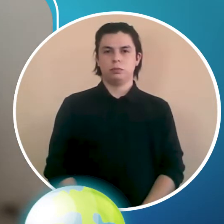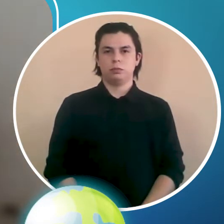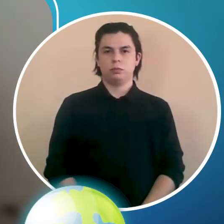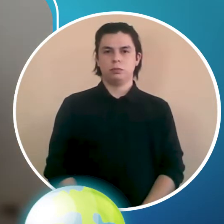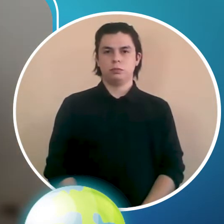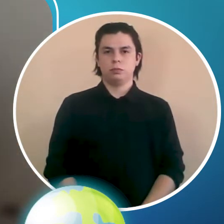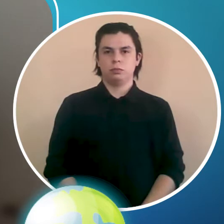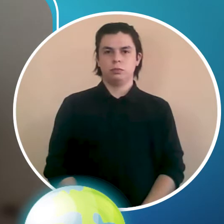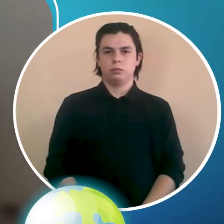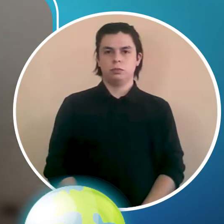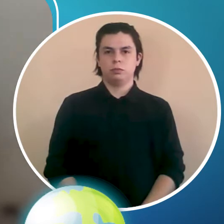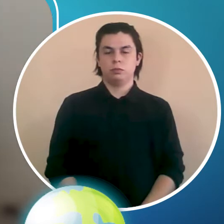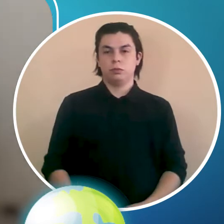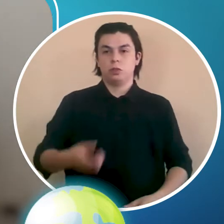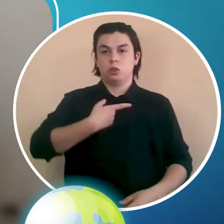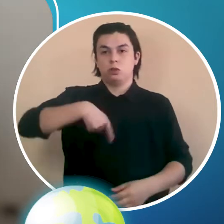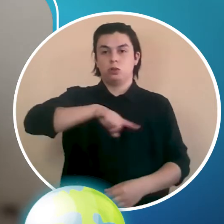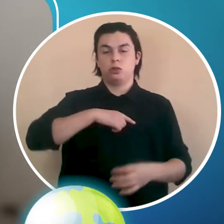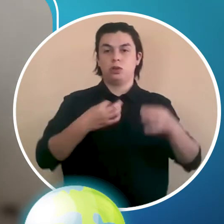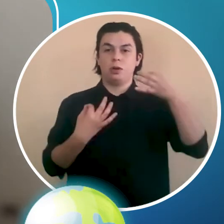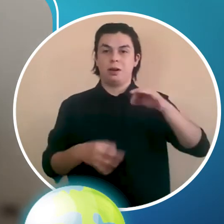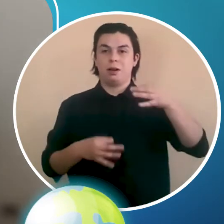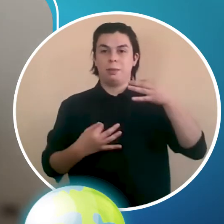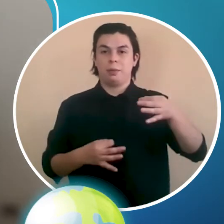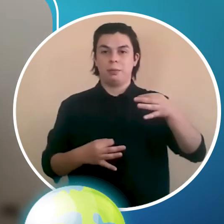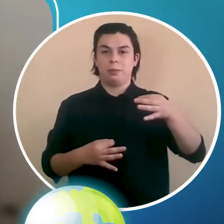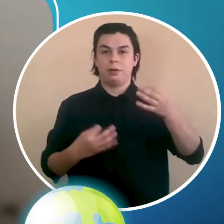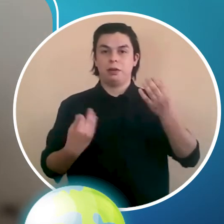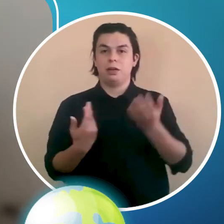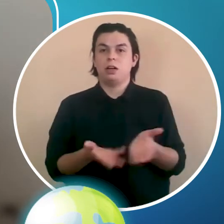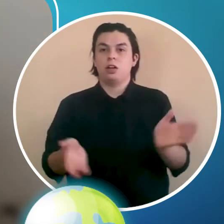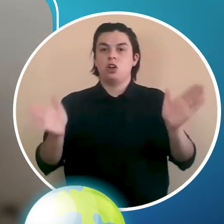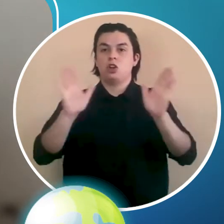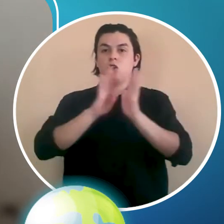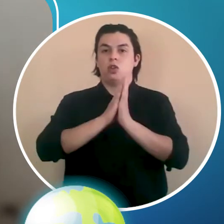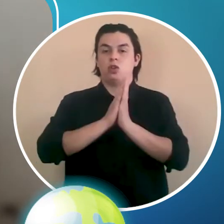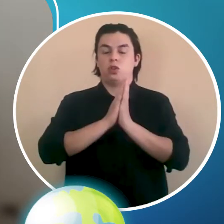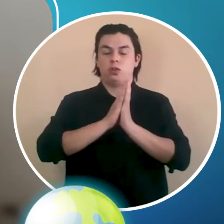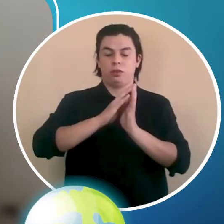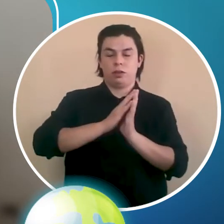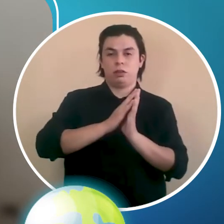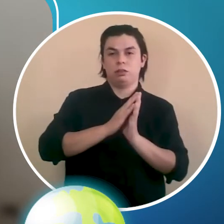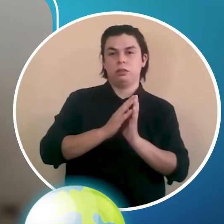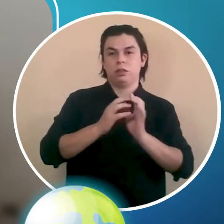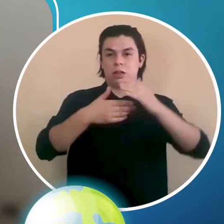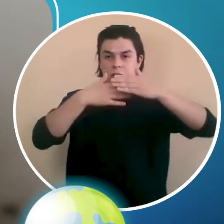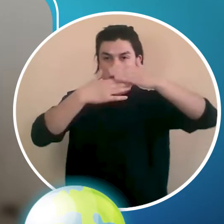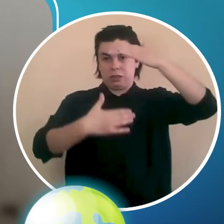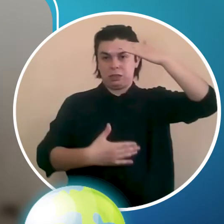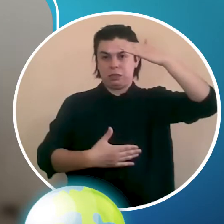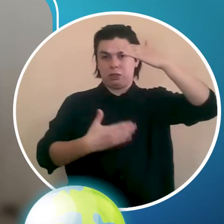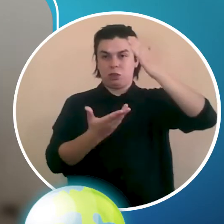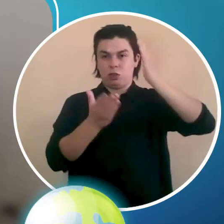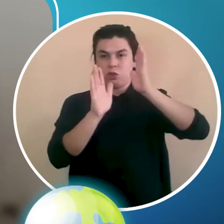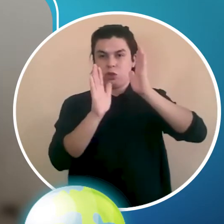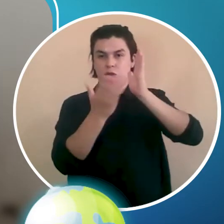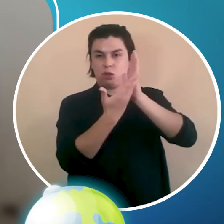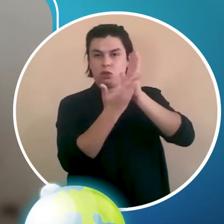Ahora, nuestras hojas de papel, las tenemos que doblar, pero a lo largo. Ojalá sean unas tres